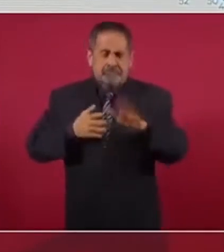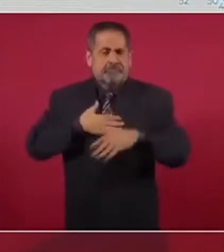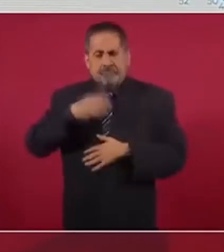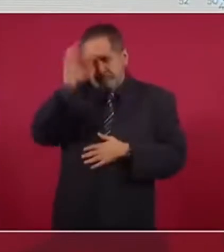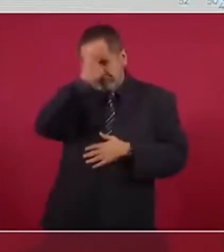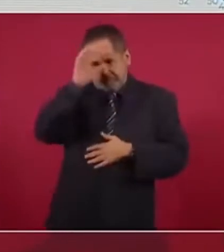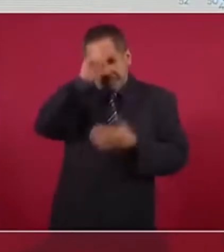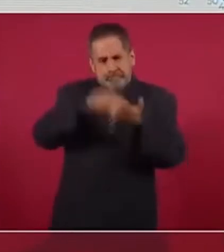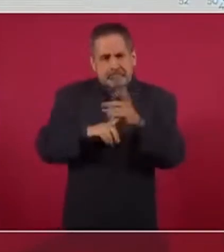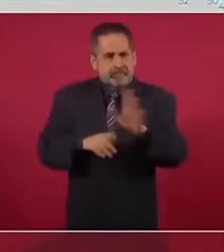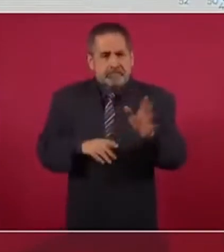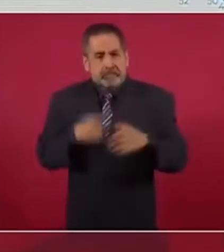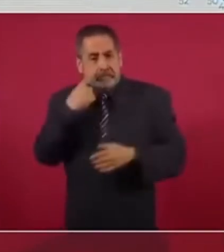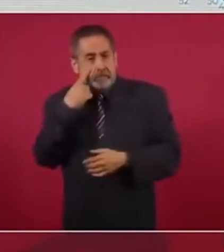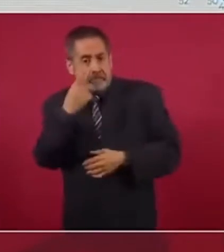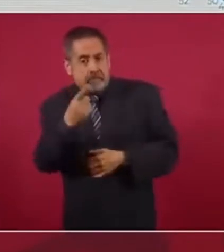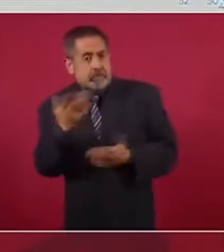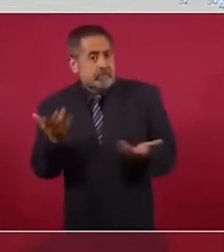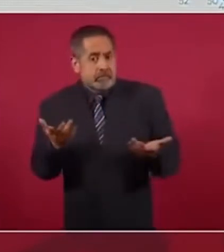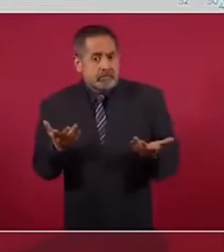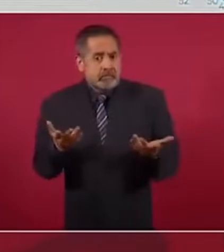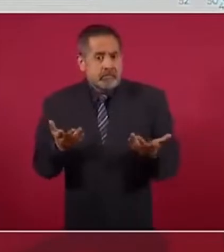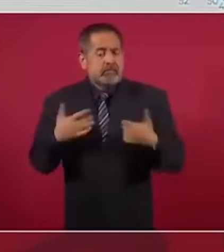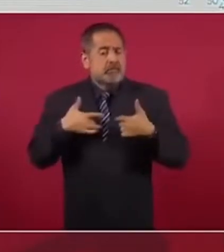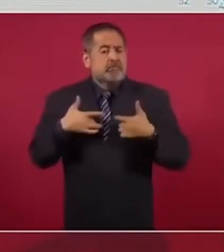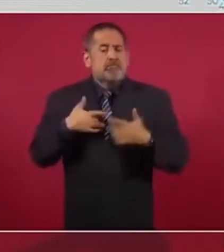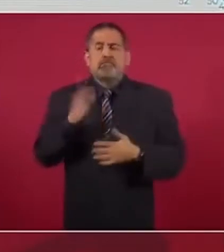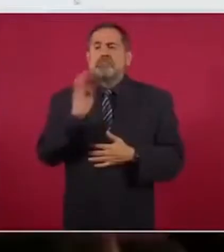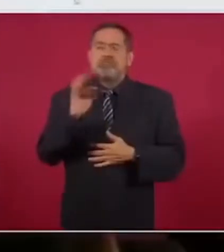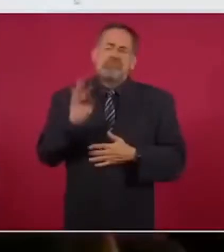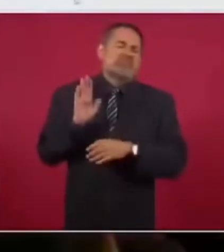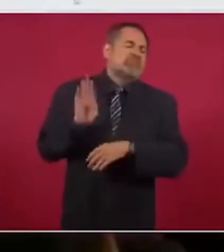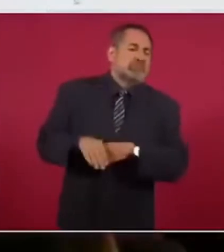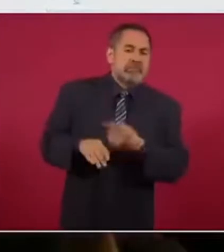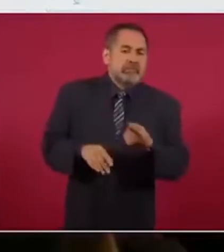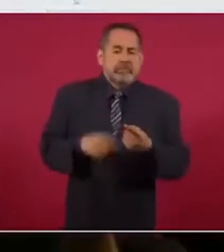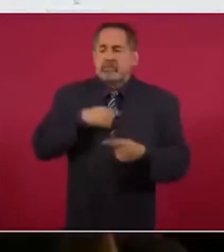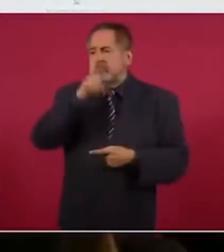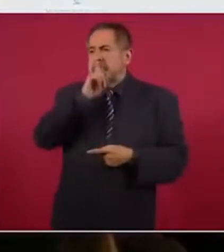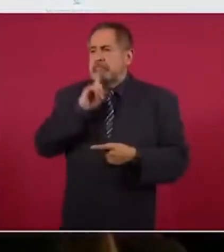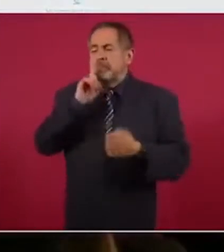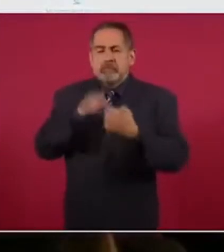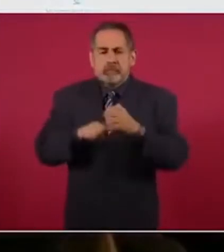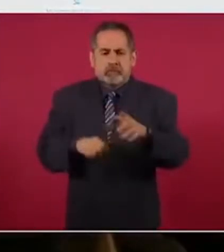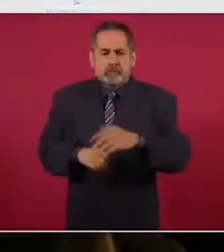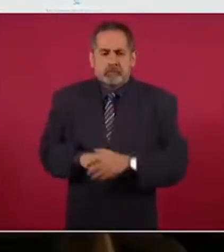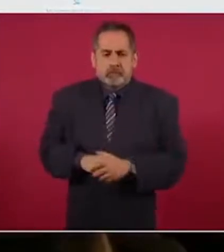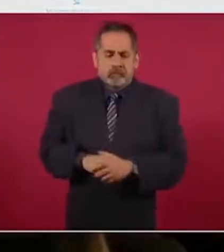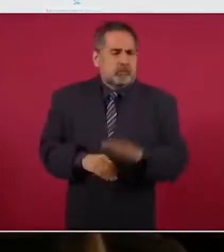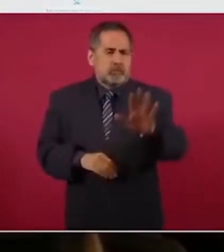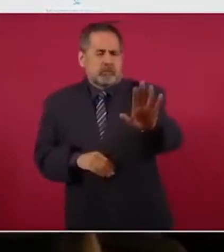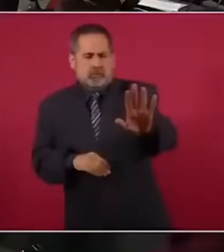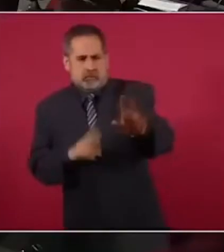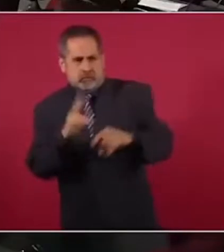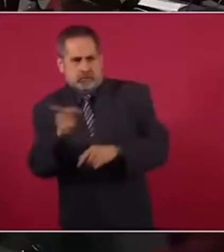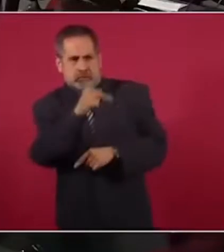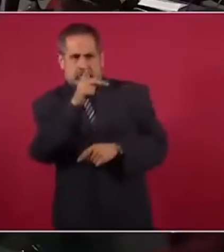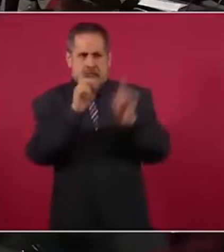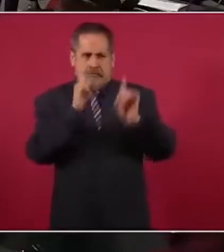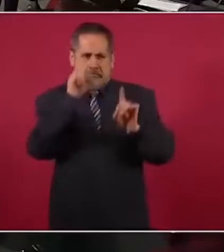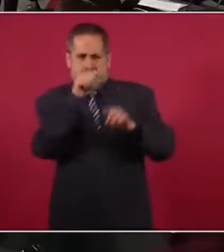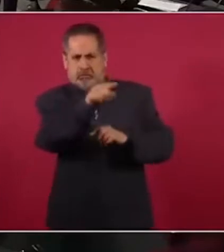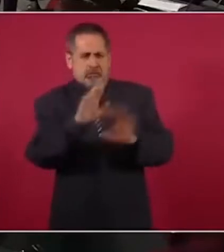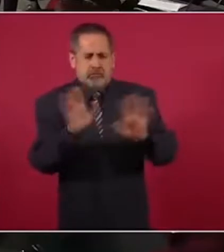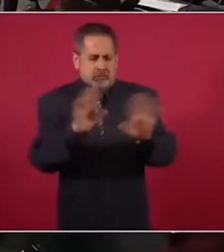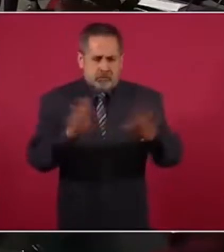conciencia, si yo estuviese mintiendo. No, no, no, no, es que no le cuestiono eso, señor presidente. Nadie